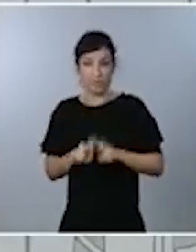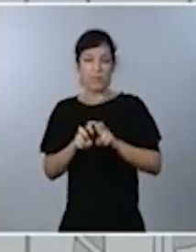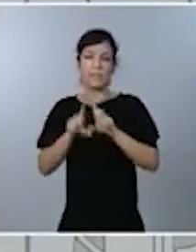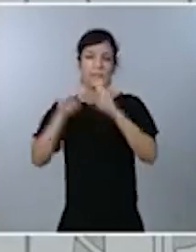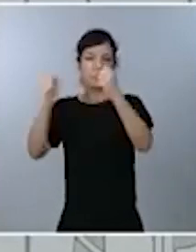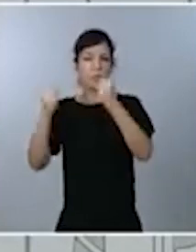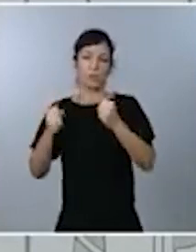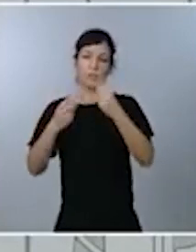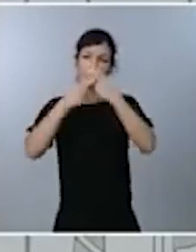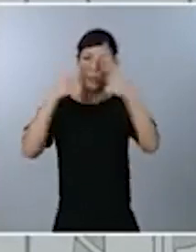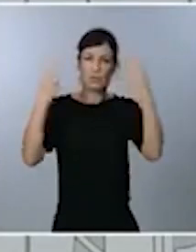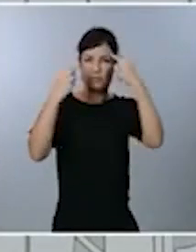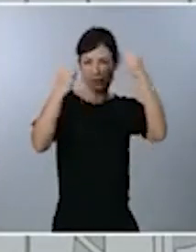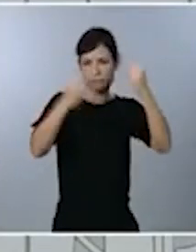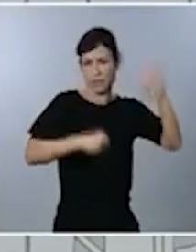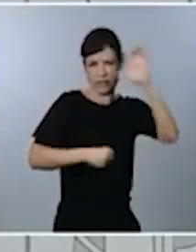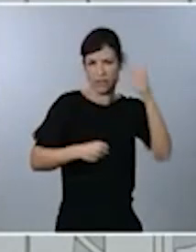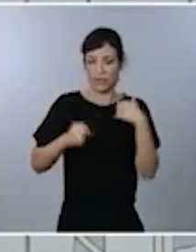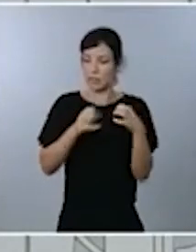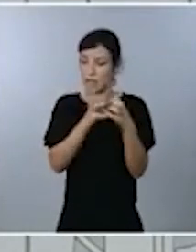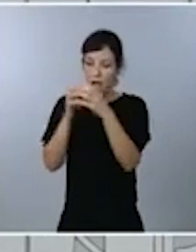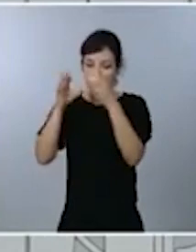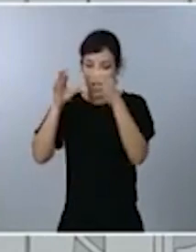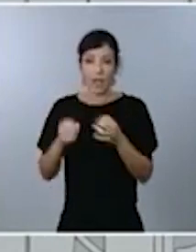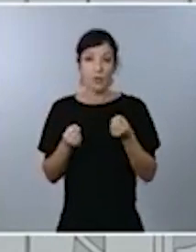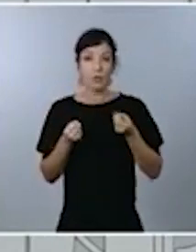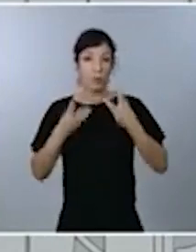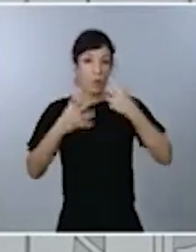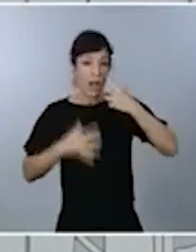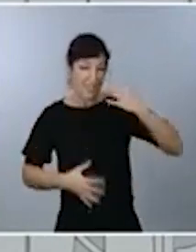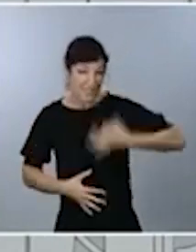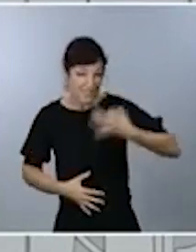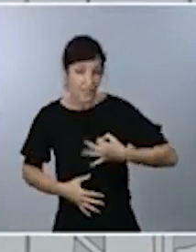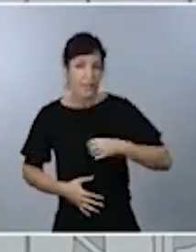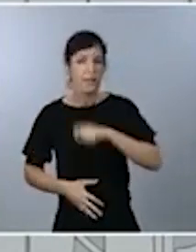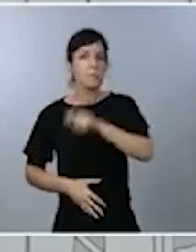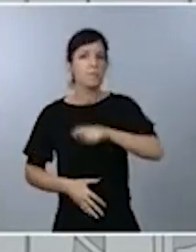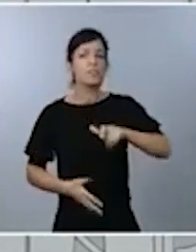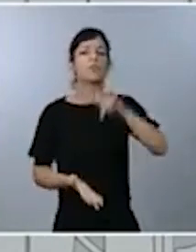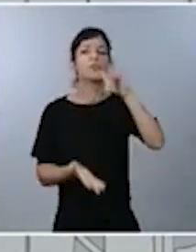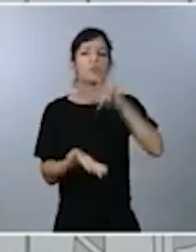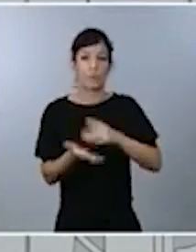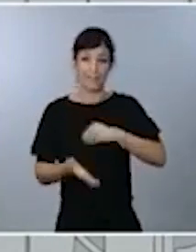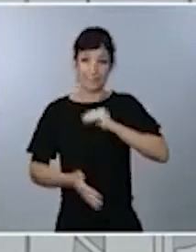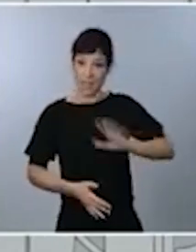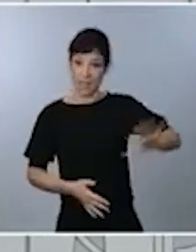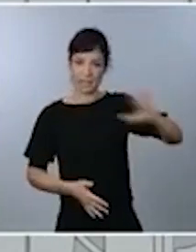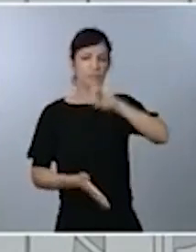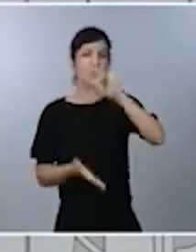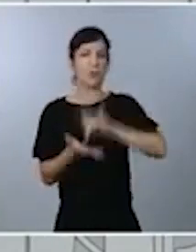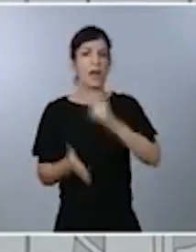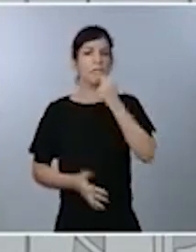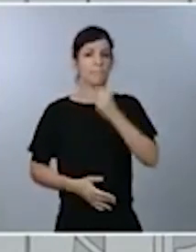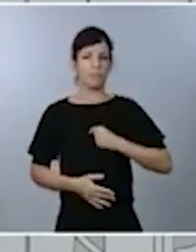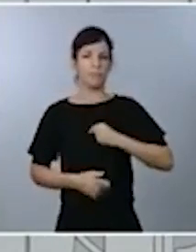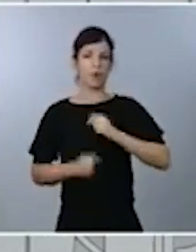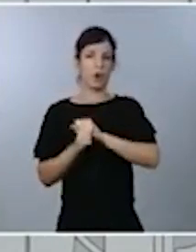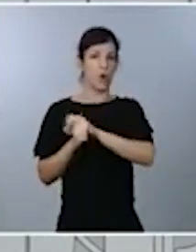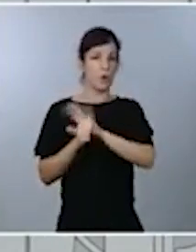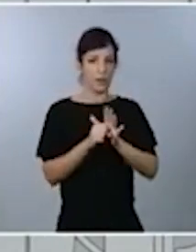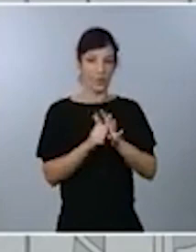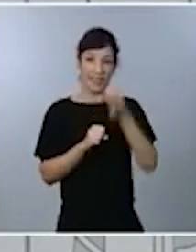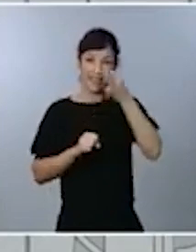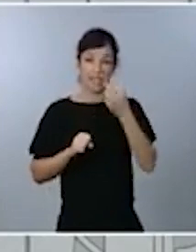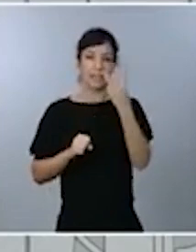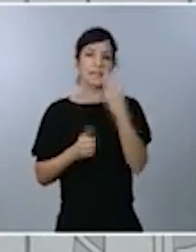indican que el número real de personas que han estado infectadas en nuestro país por COVID-19 supera ya los tres millones